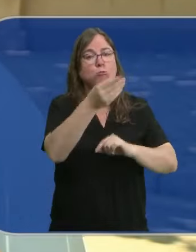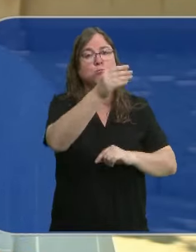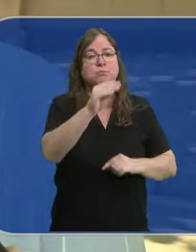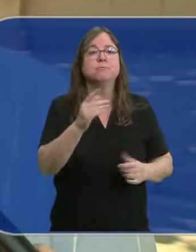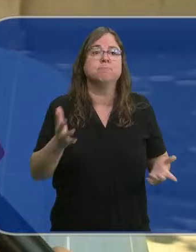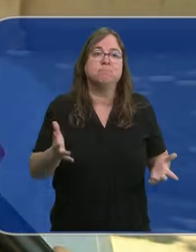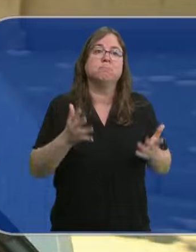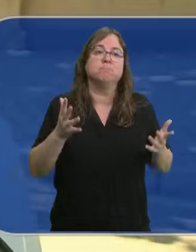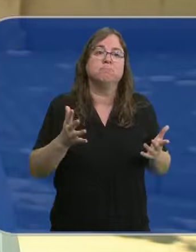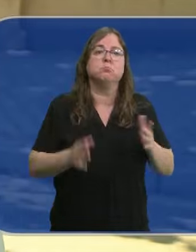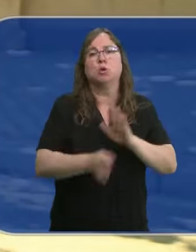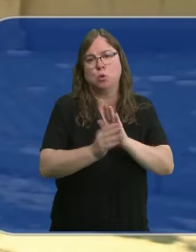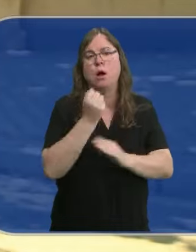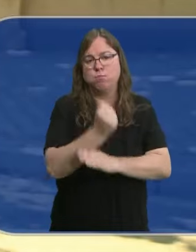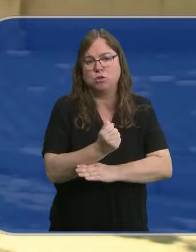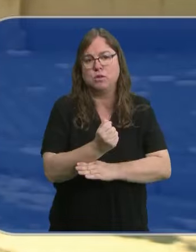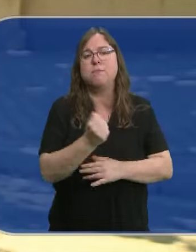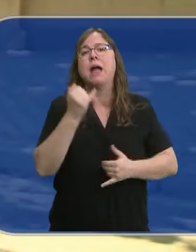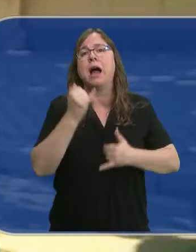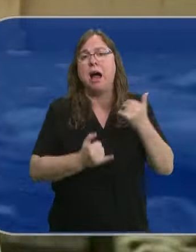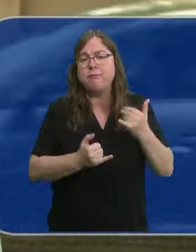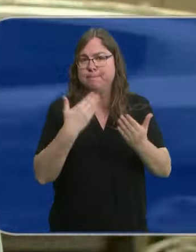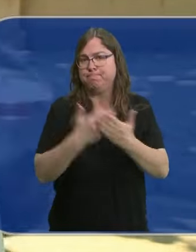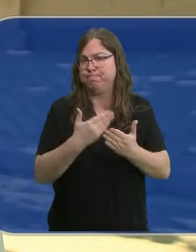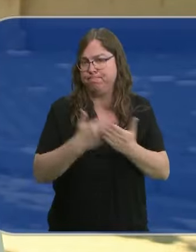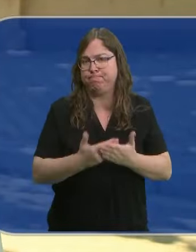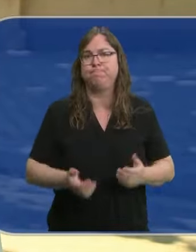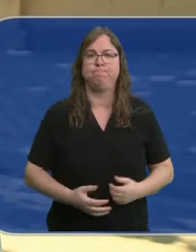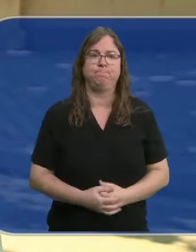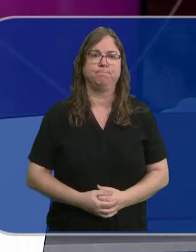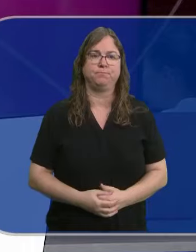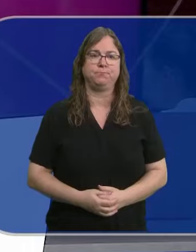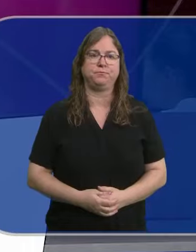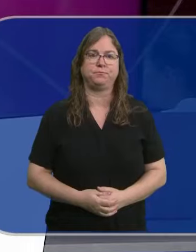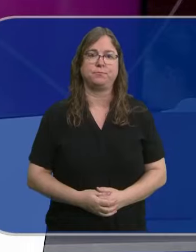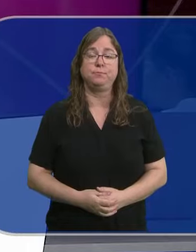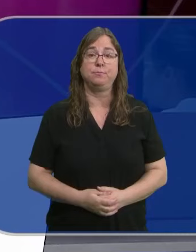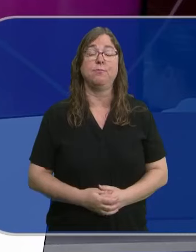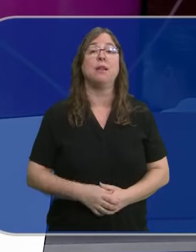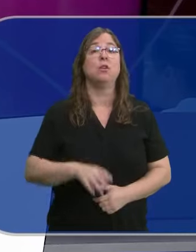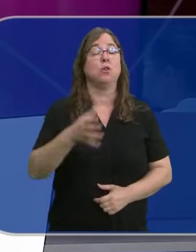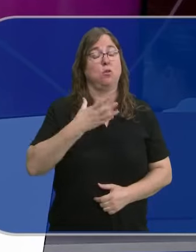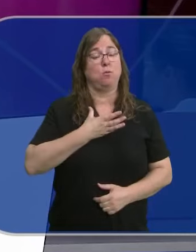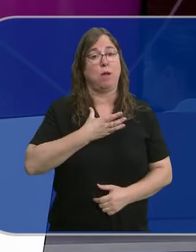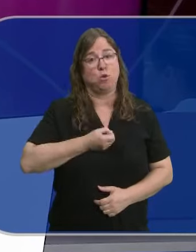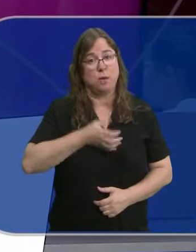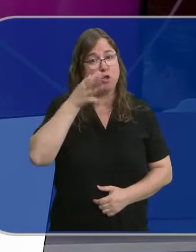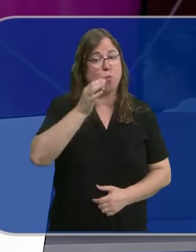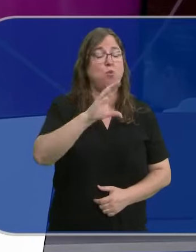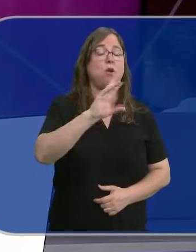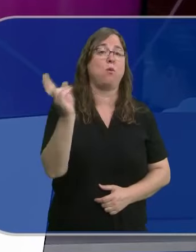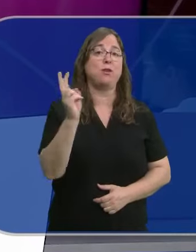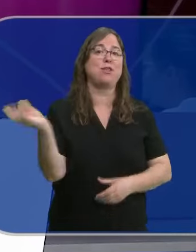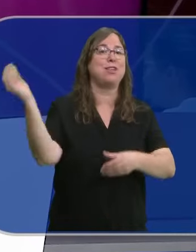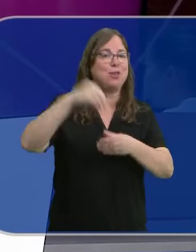ha pagado. Y esto es la constatación. Más de 50 municipios de Valladolid se unen al